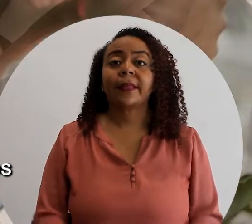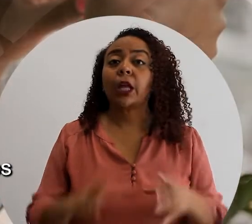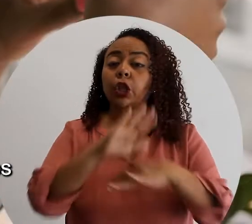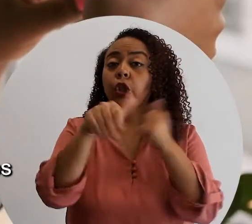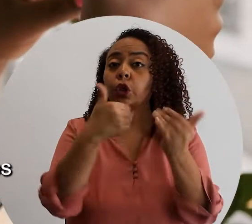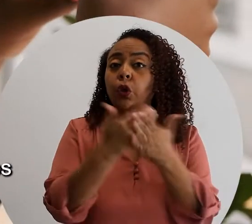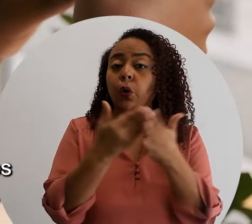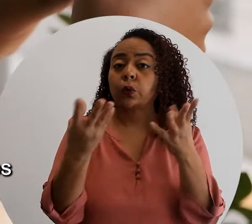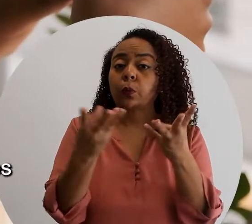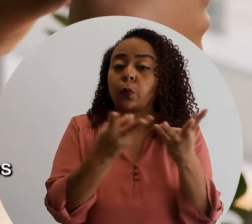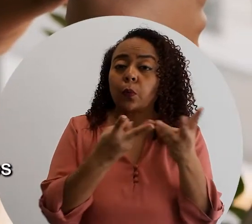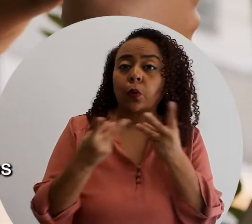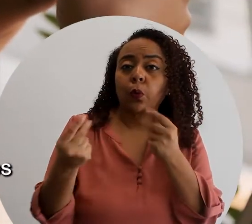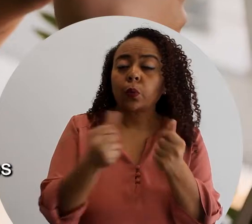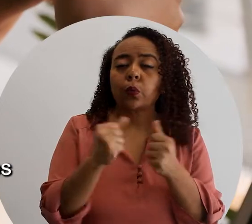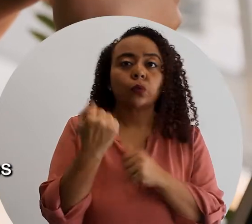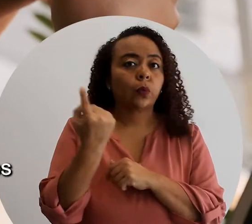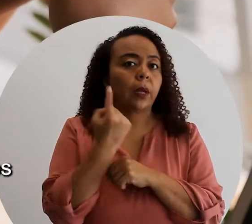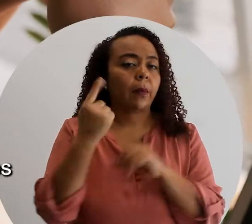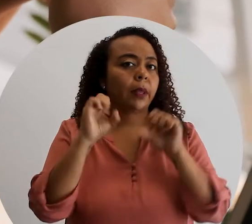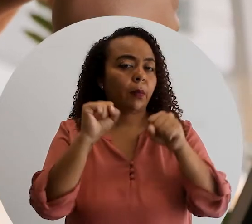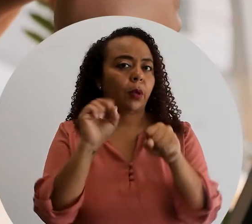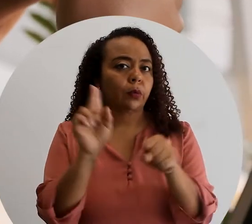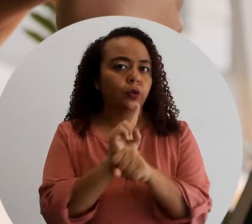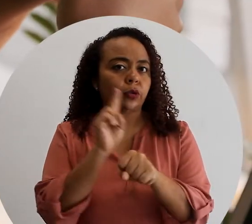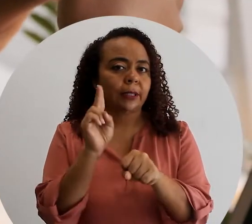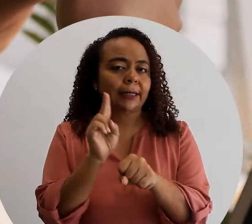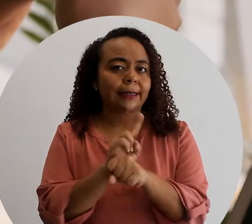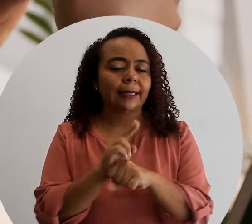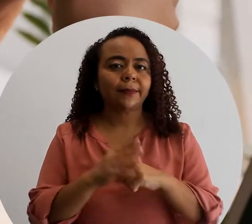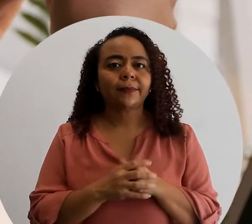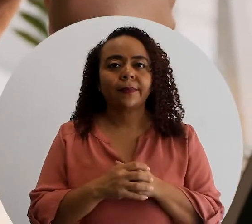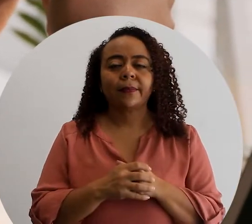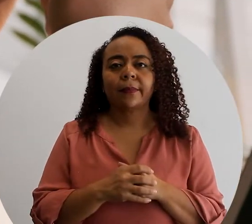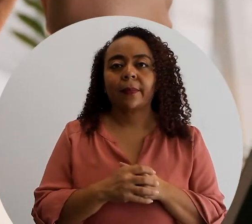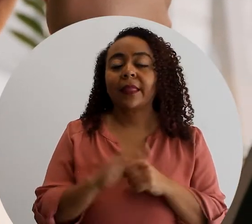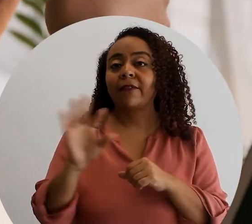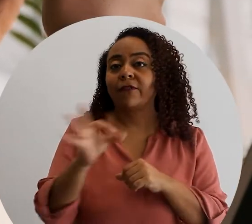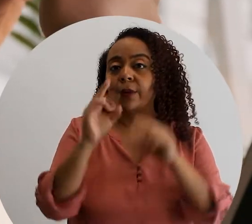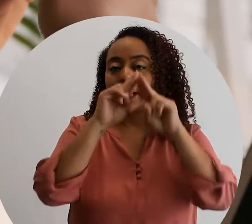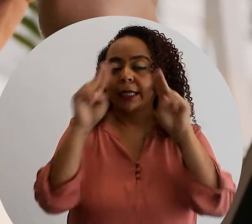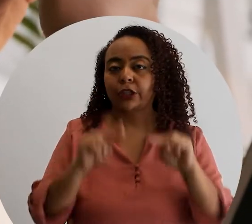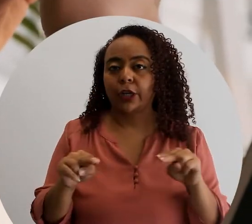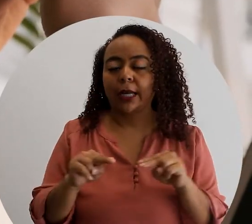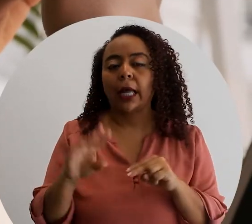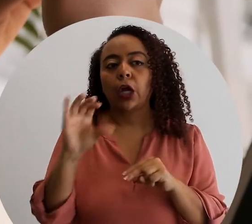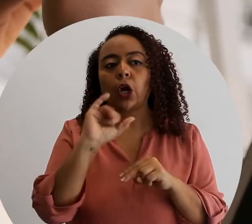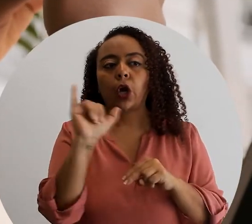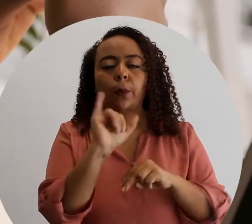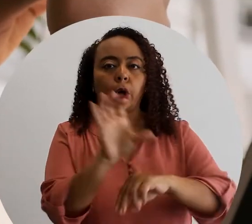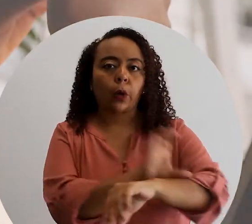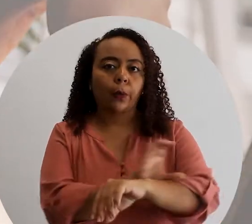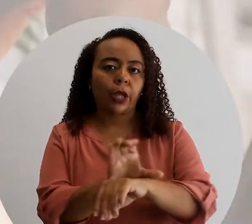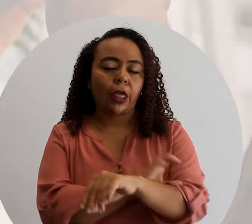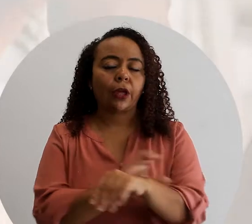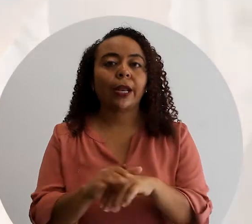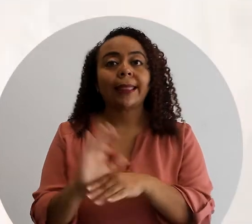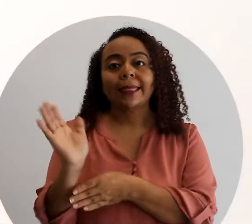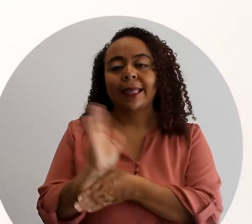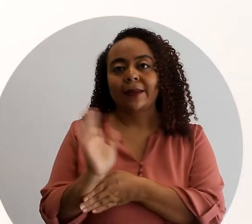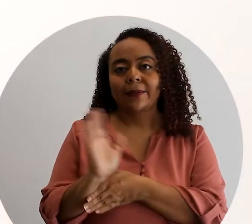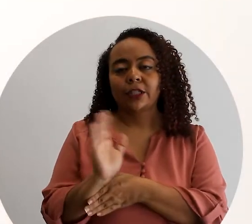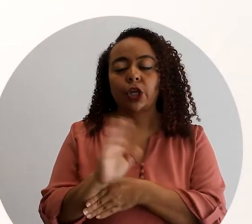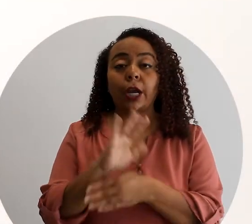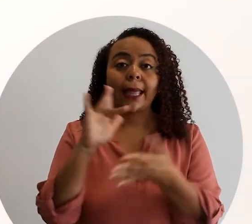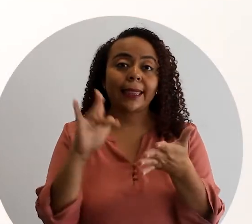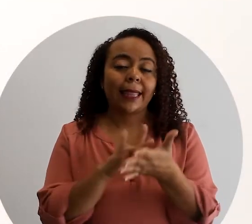digitales. Son todos aquellos productos que únicamente podemos utilizar mediante una plataforma electrónica, como una computadora, un